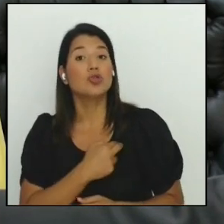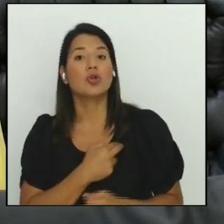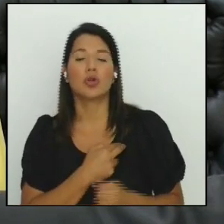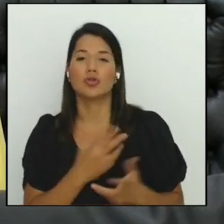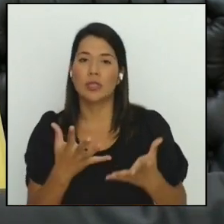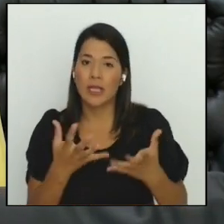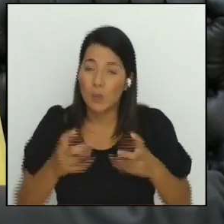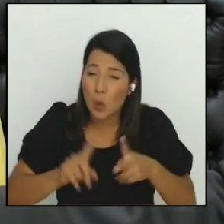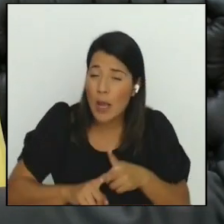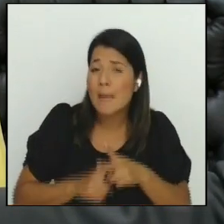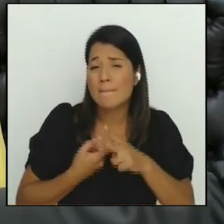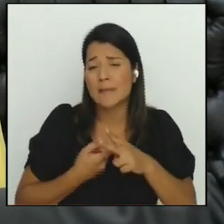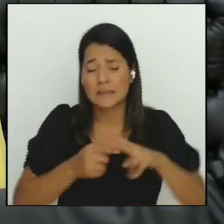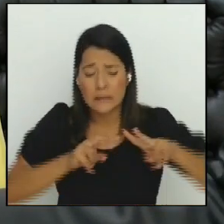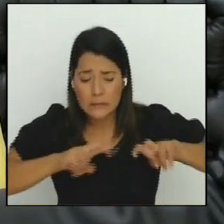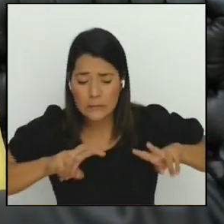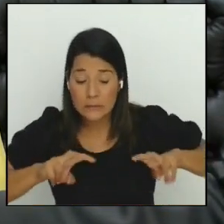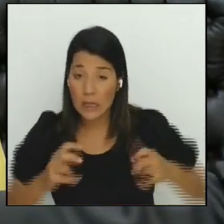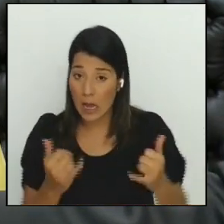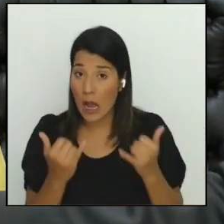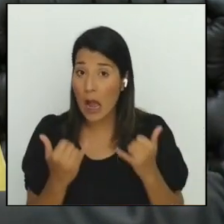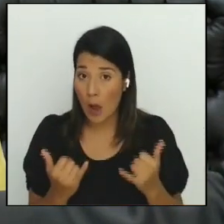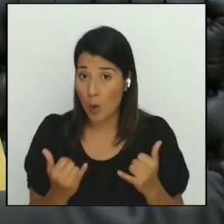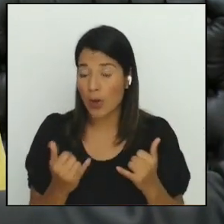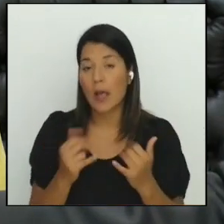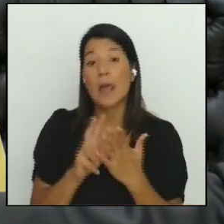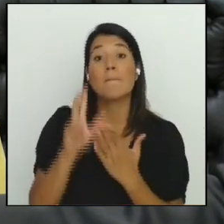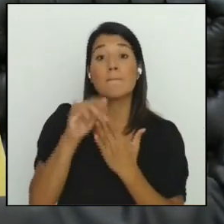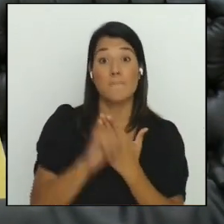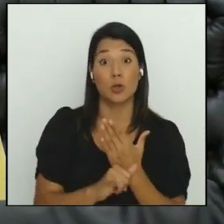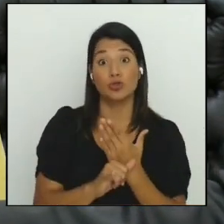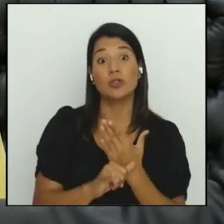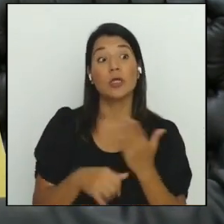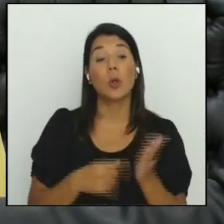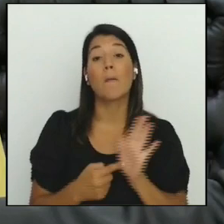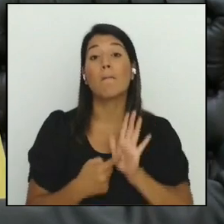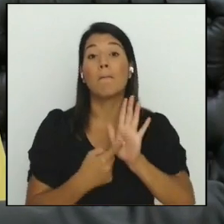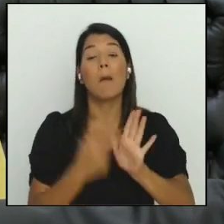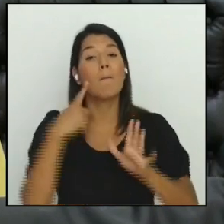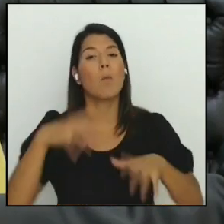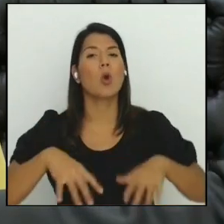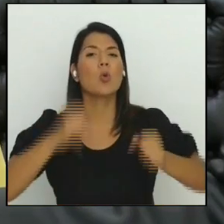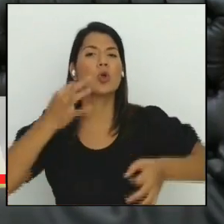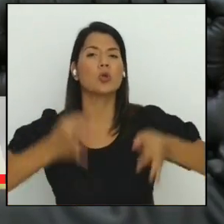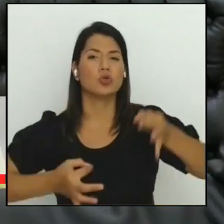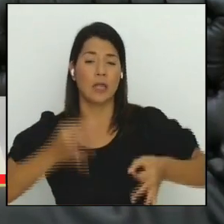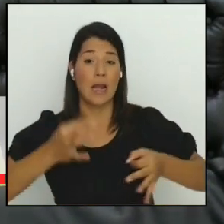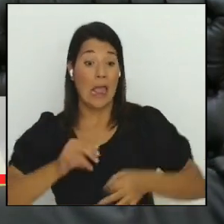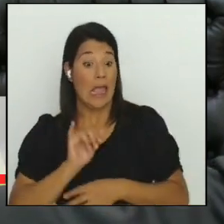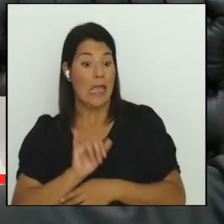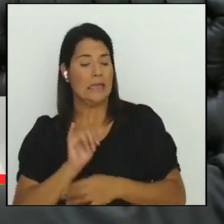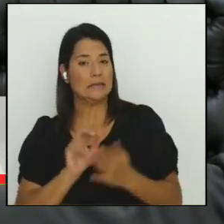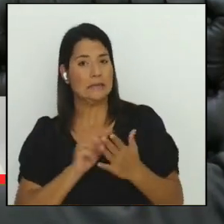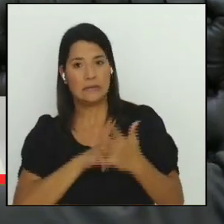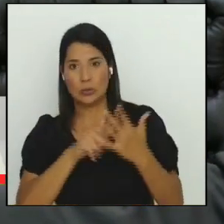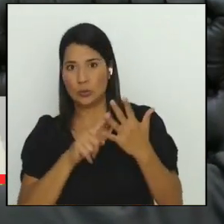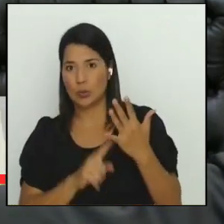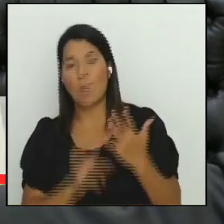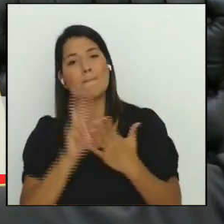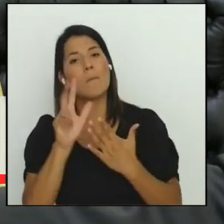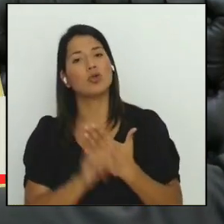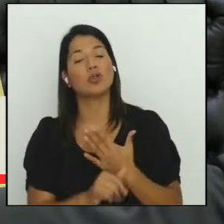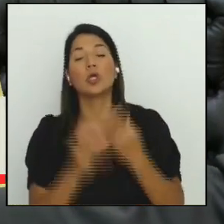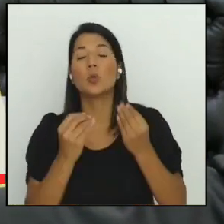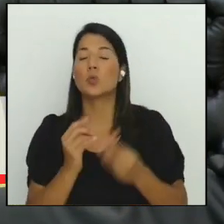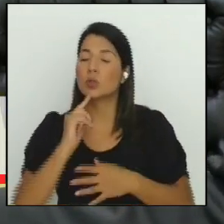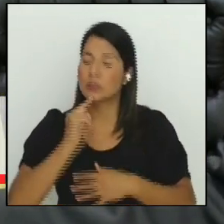inmediatamente. Los del proyecto del Poder Judicial son muy serios, son muy importantes y vienen recomendados por